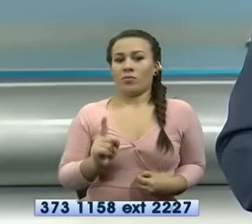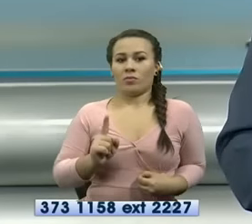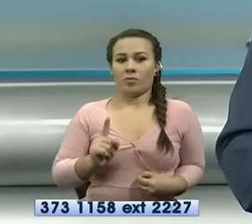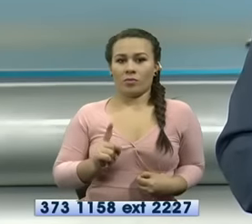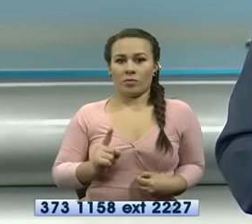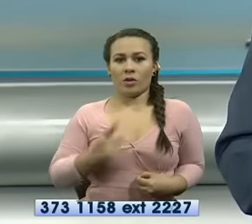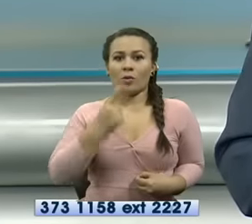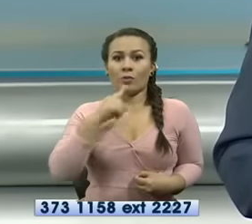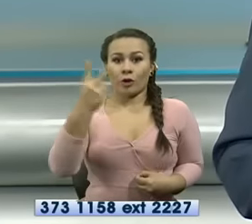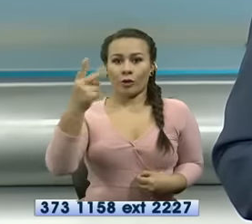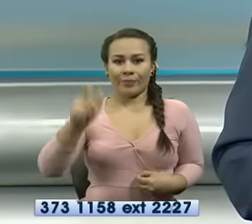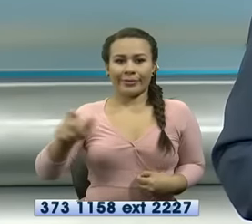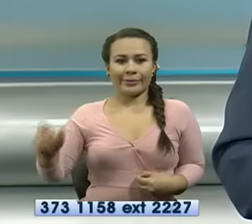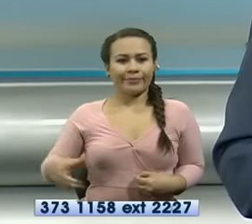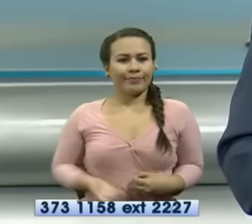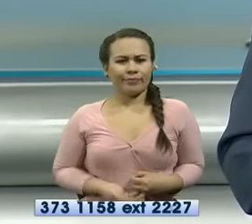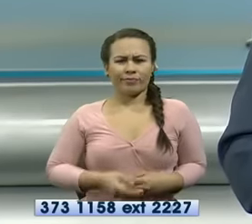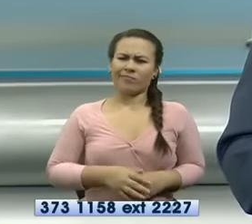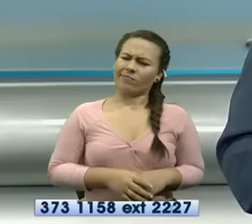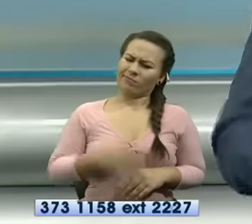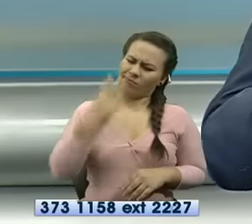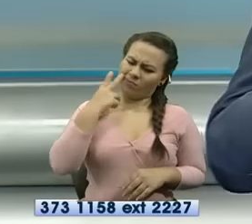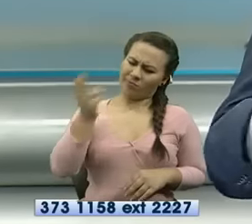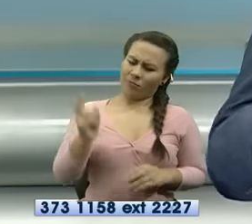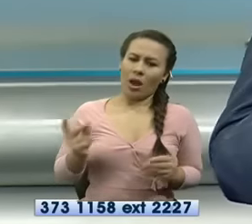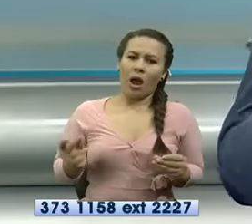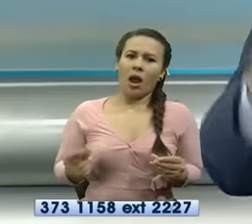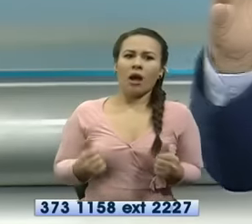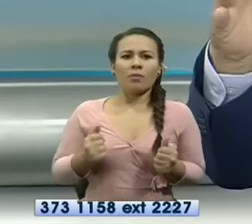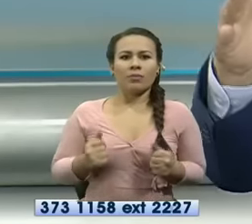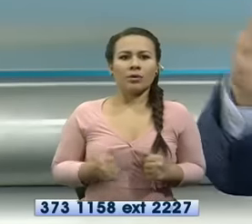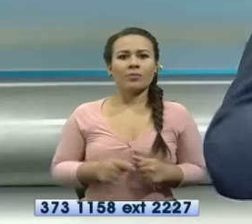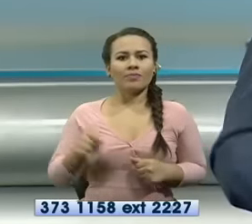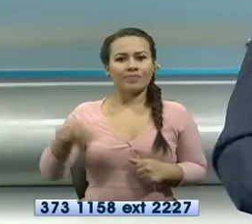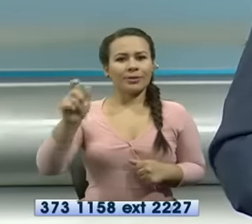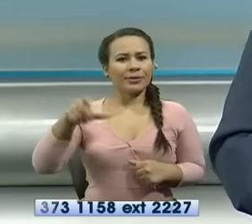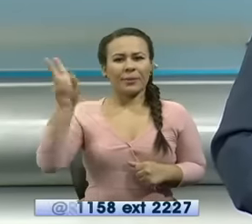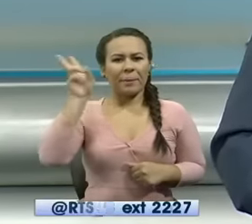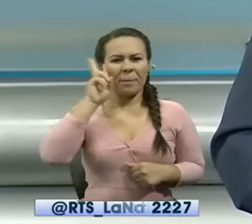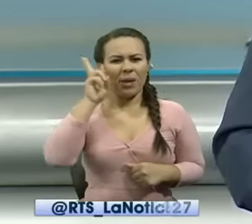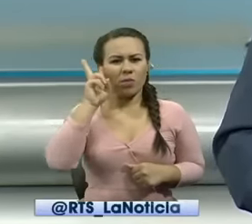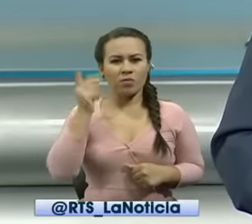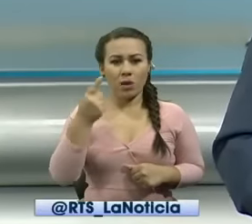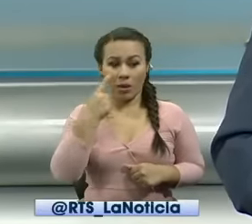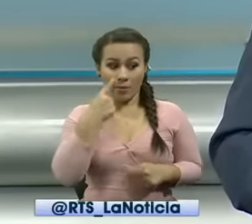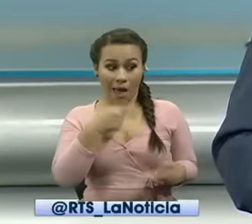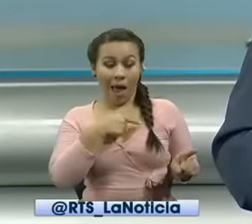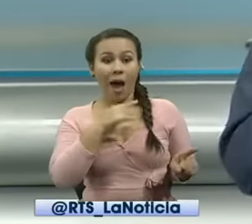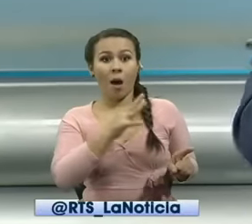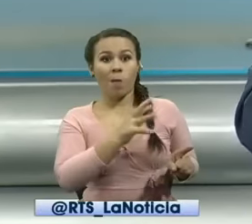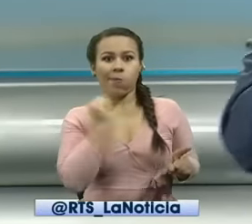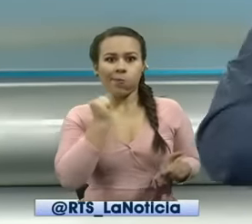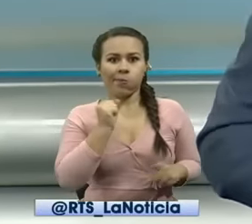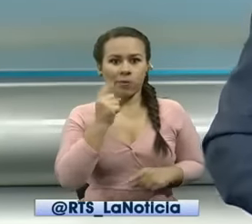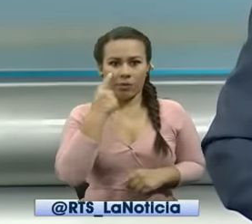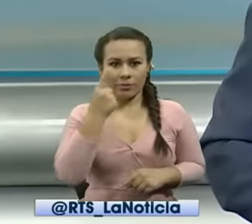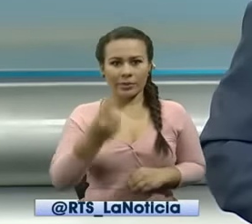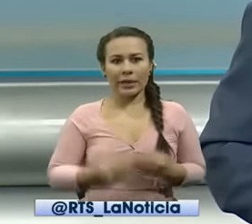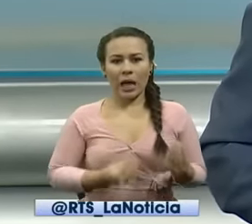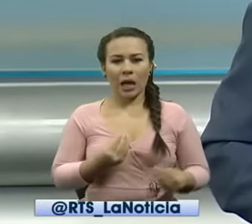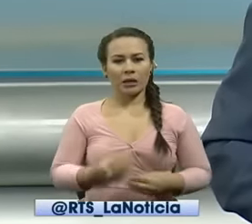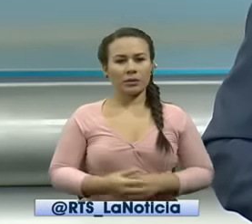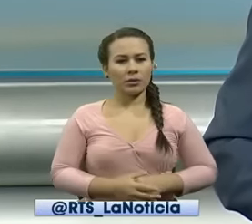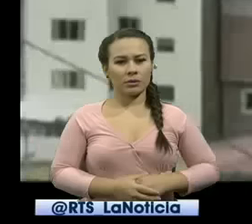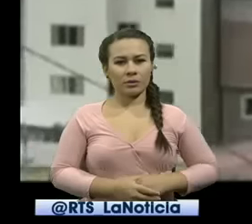por los sospechosos de forma casi inmediata estos son sabidos enseguida lo ven y atacan veamos que pasó